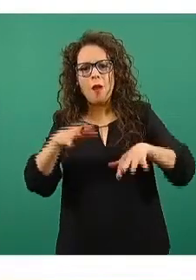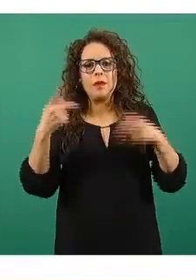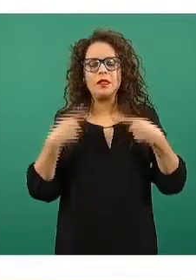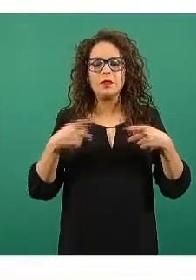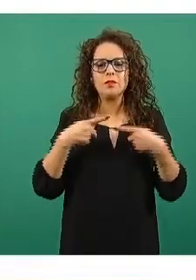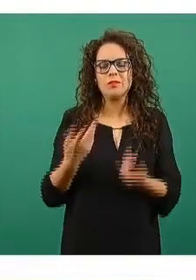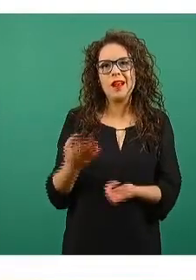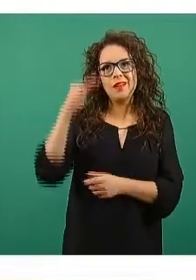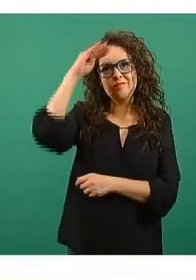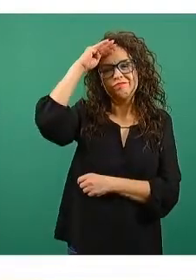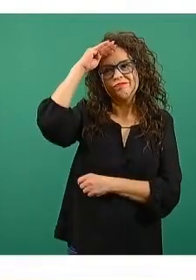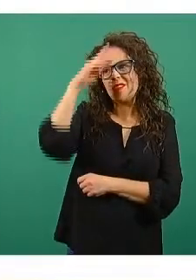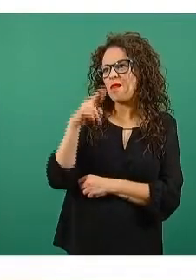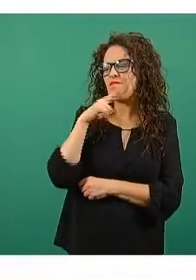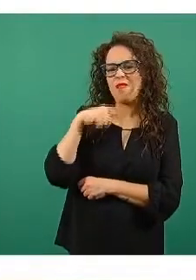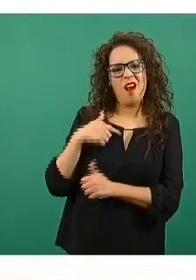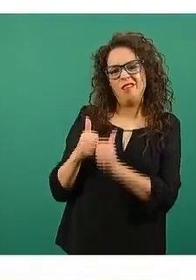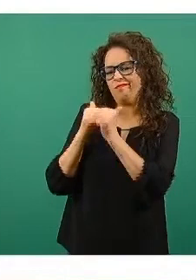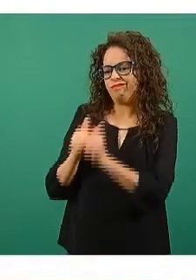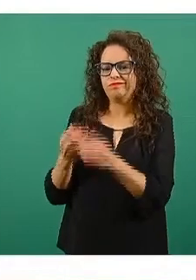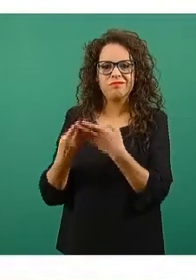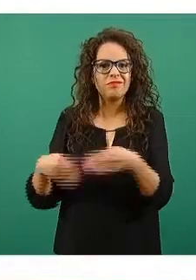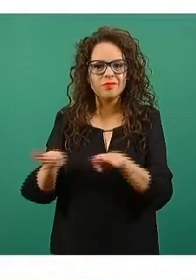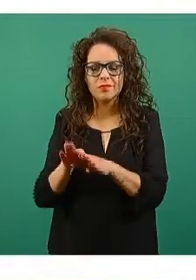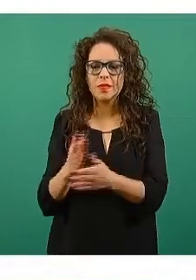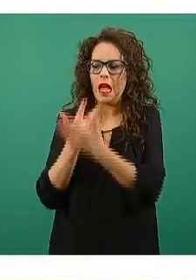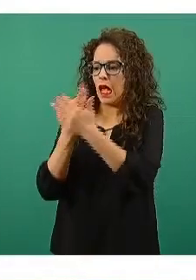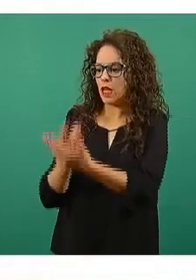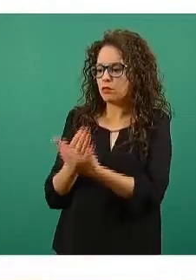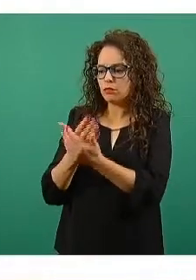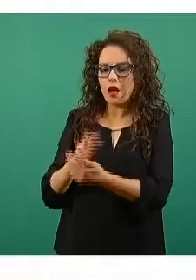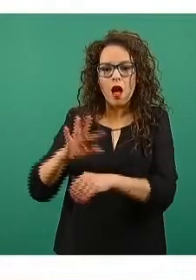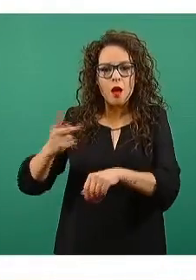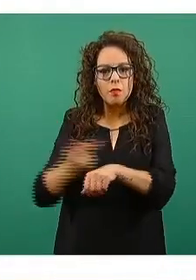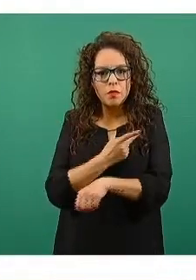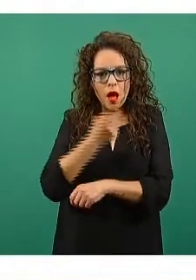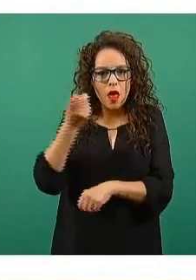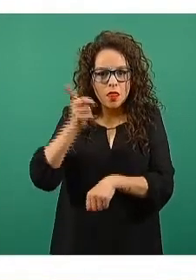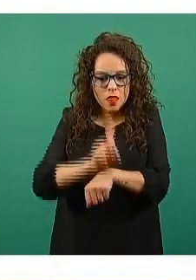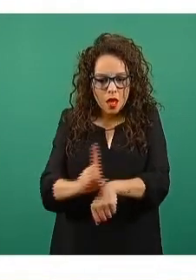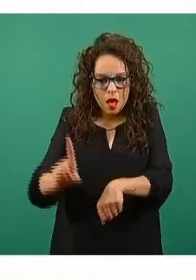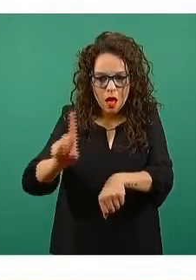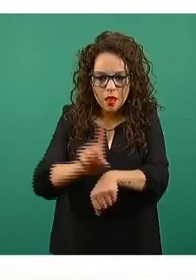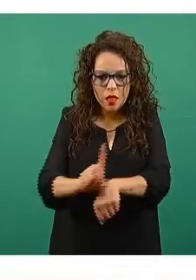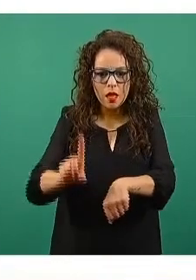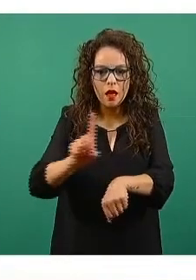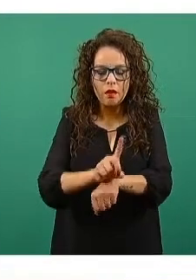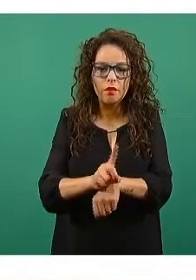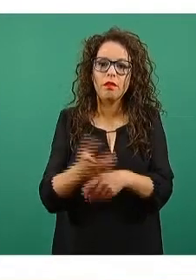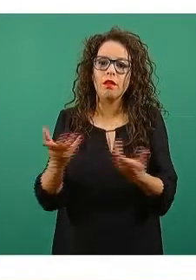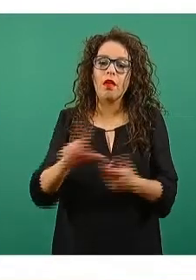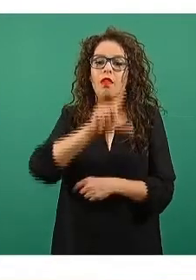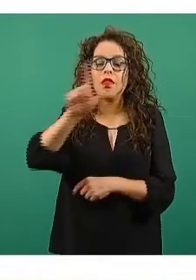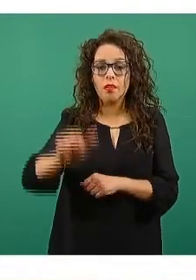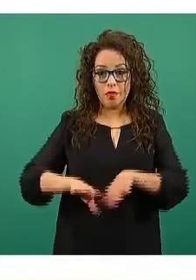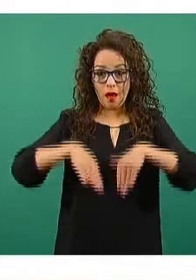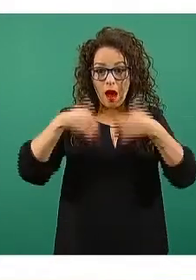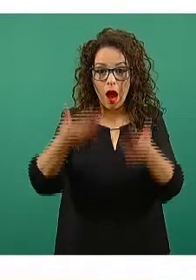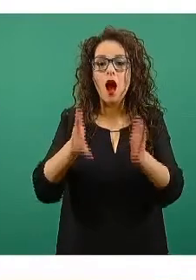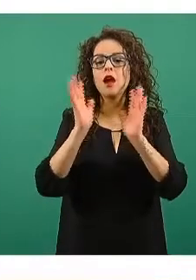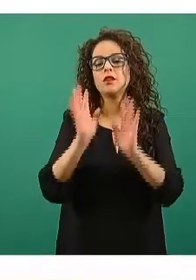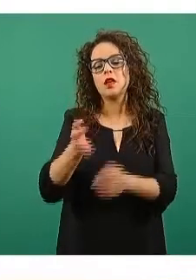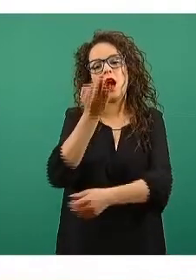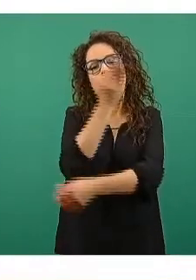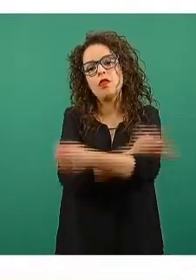me quedo en casa y pasan más días y esto disminuye la posibilidad de iniciar los tratamientos a tiempo. Recordemos que